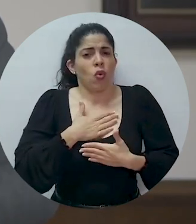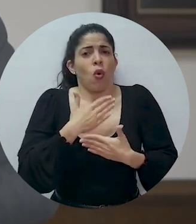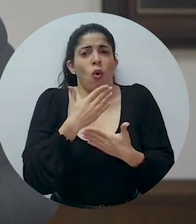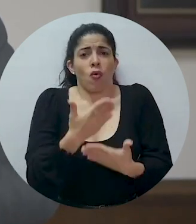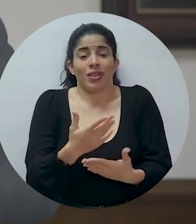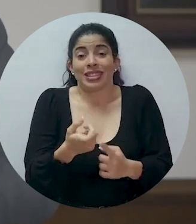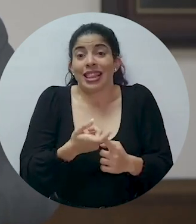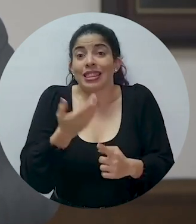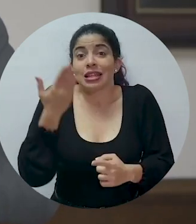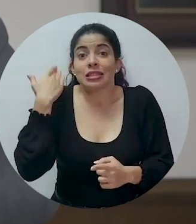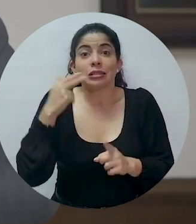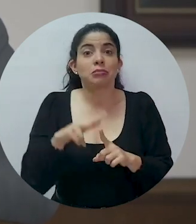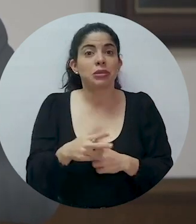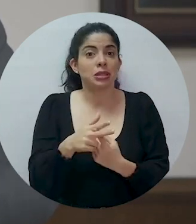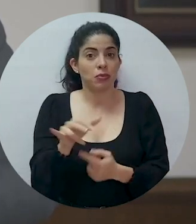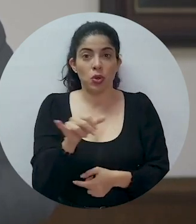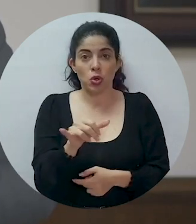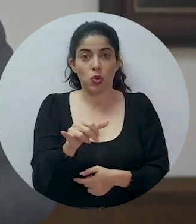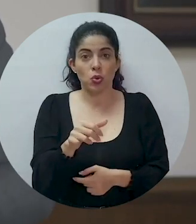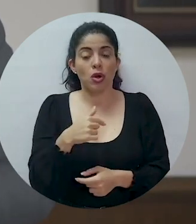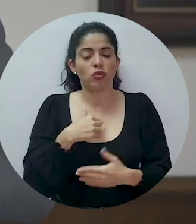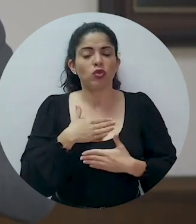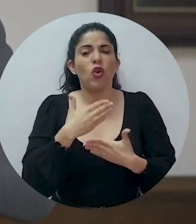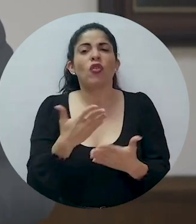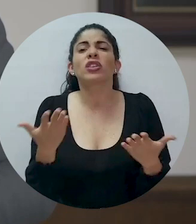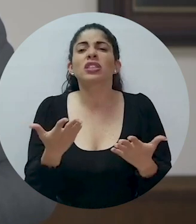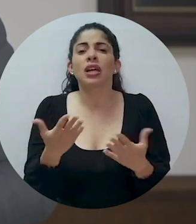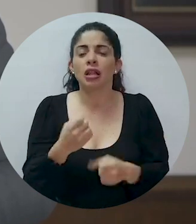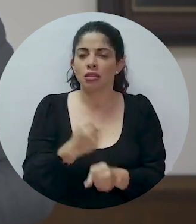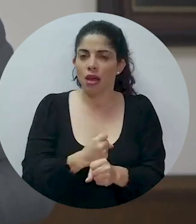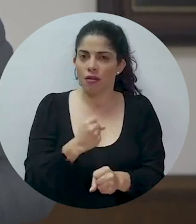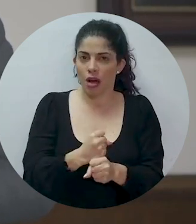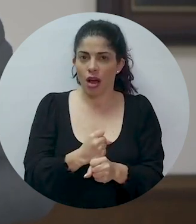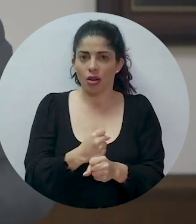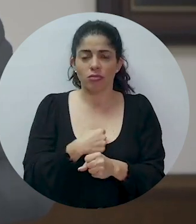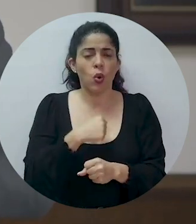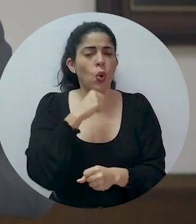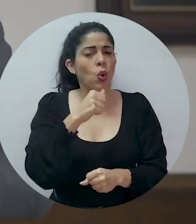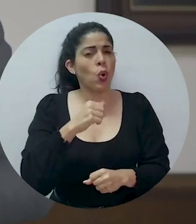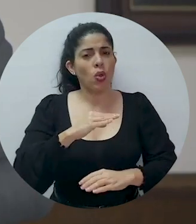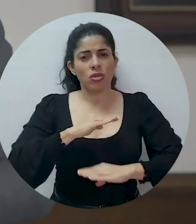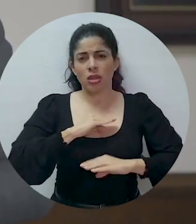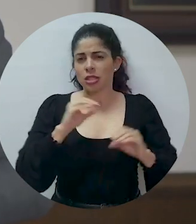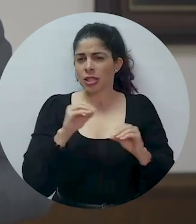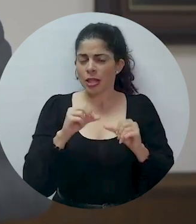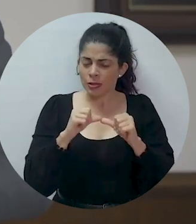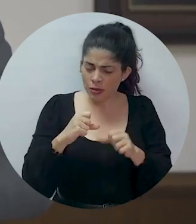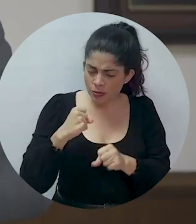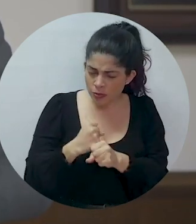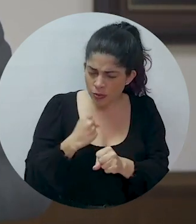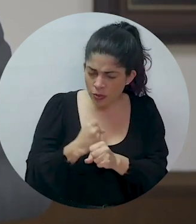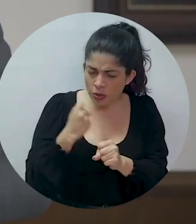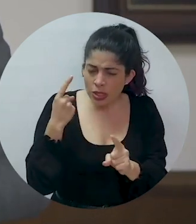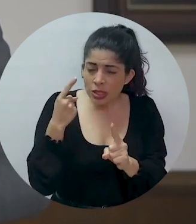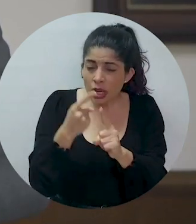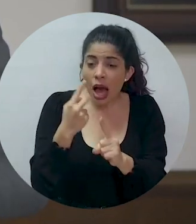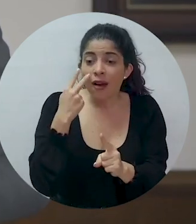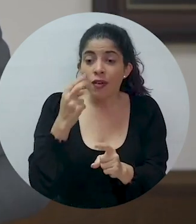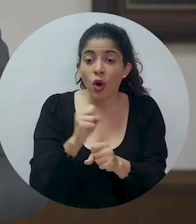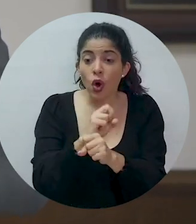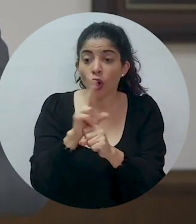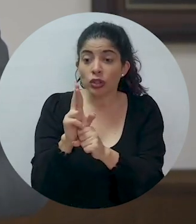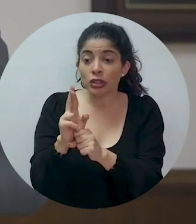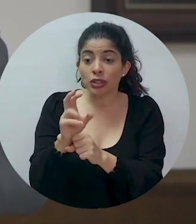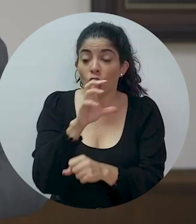ofrezco, como he hecho desde el inicio, trabajar y no descansar hasta ver a Costa Rica